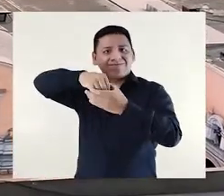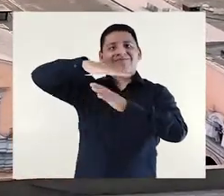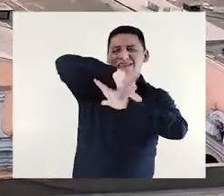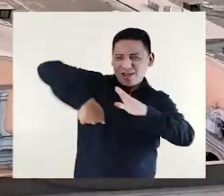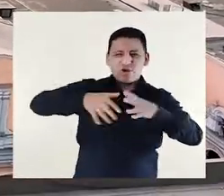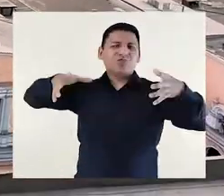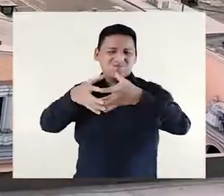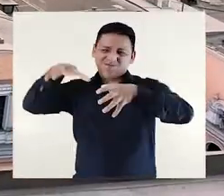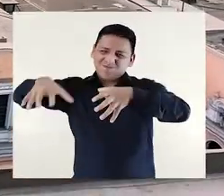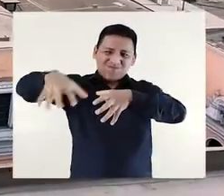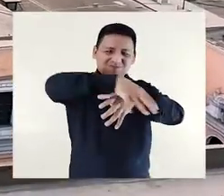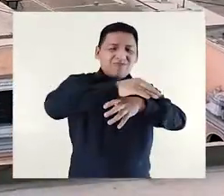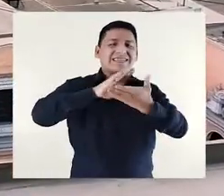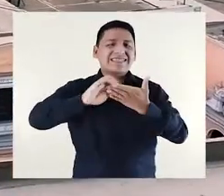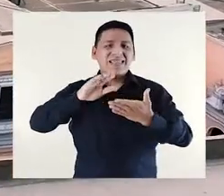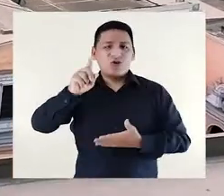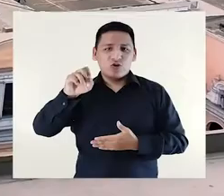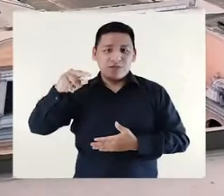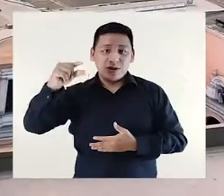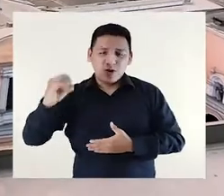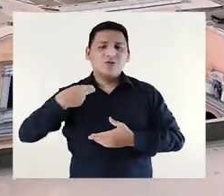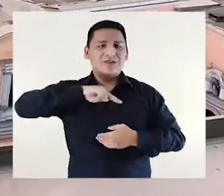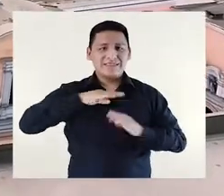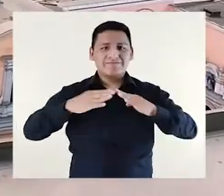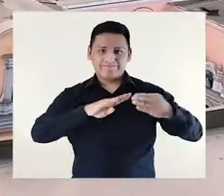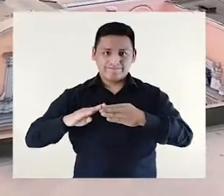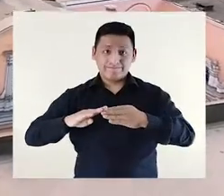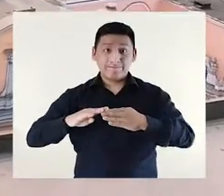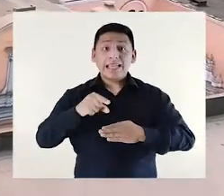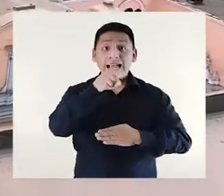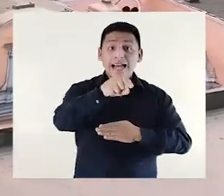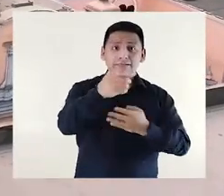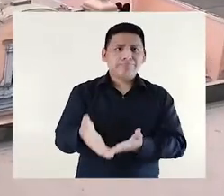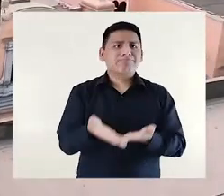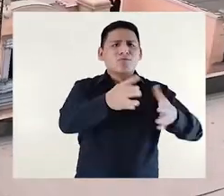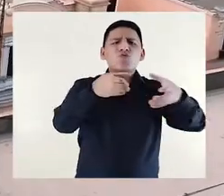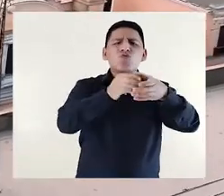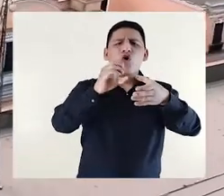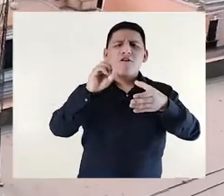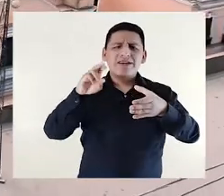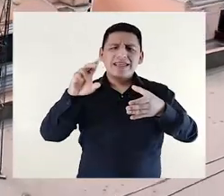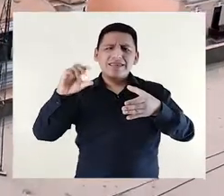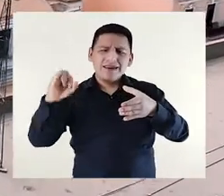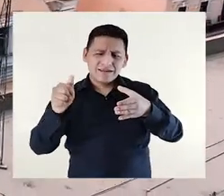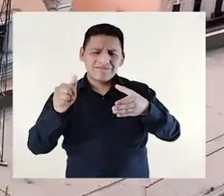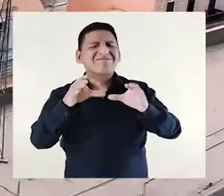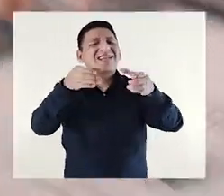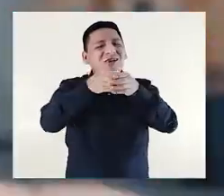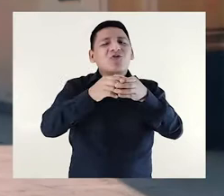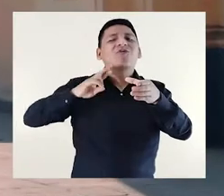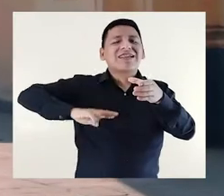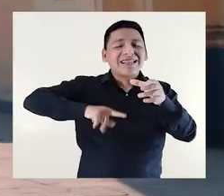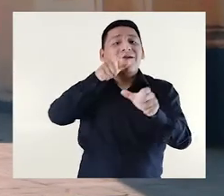integral del conjunto monumental del Convento de Santo Domingo en nuestra ciudad. En ella se acoge una cofradía, que son entidades